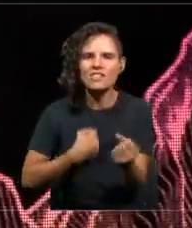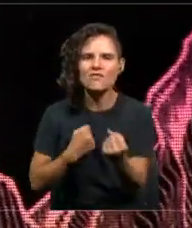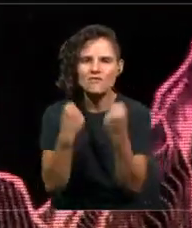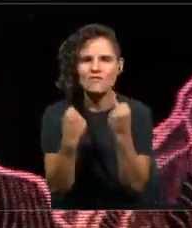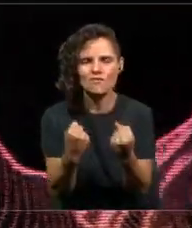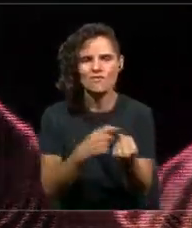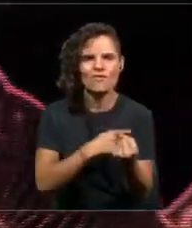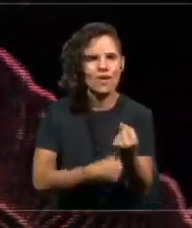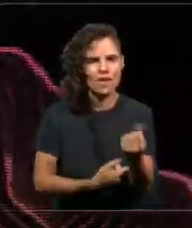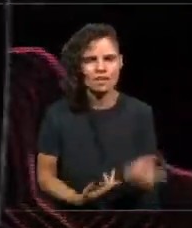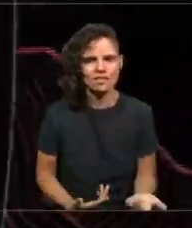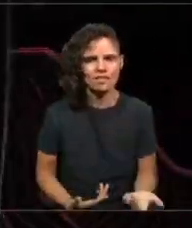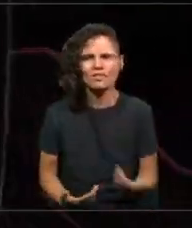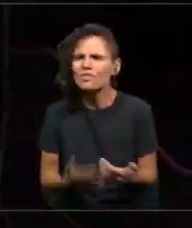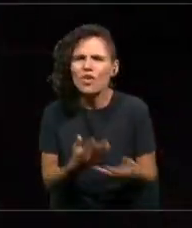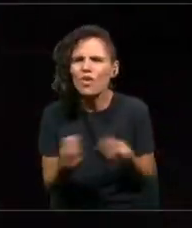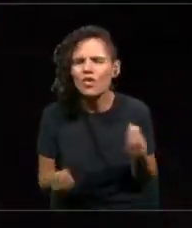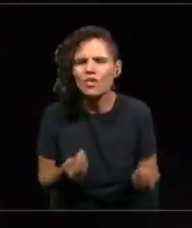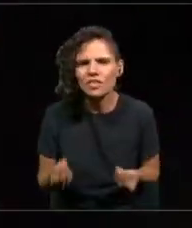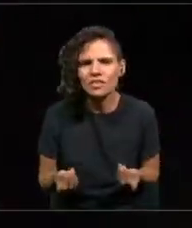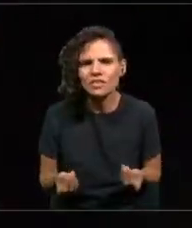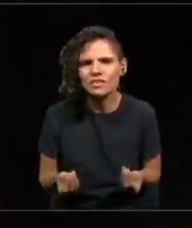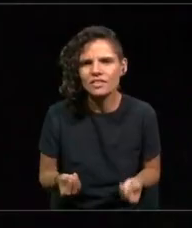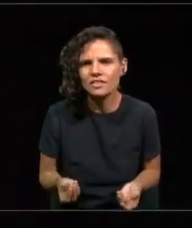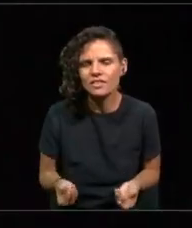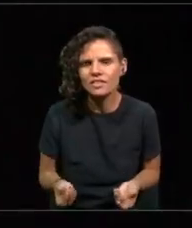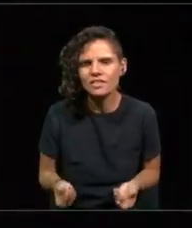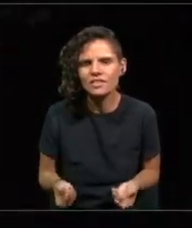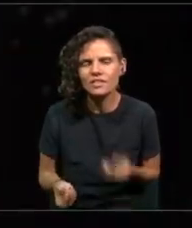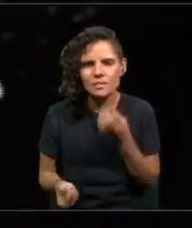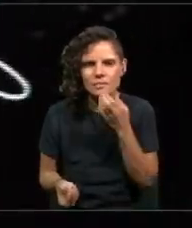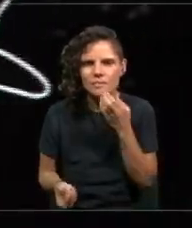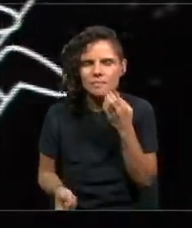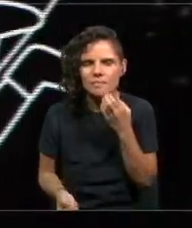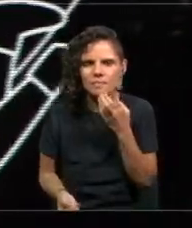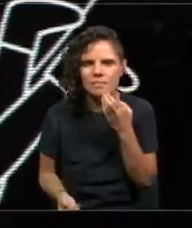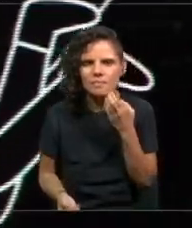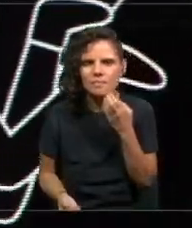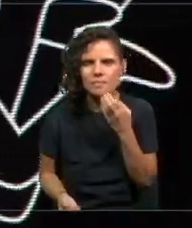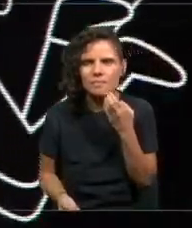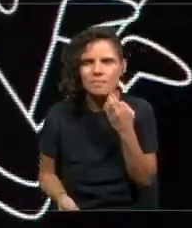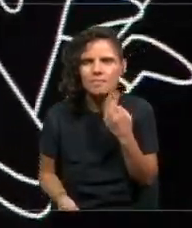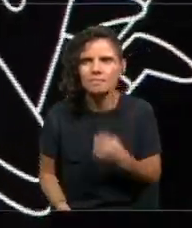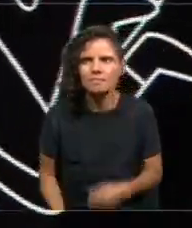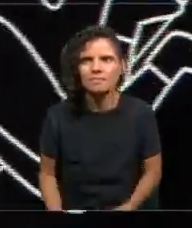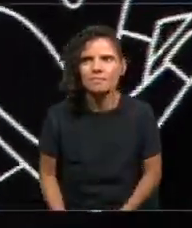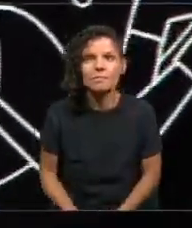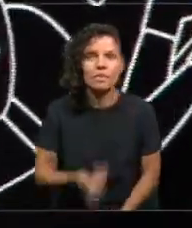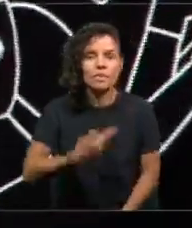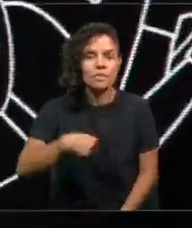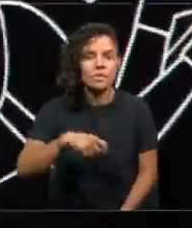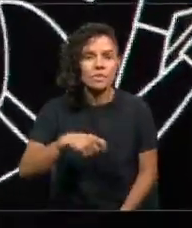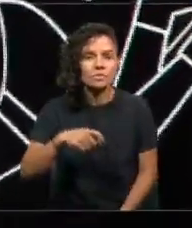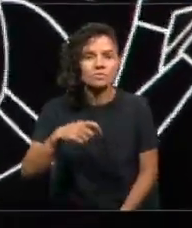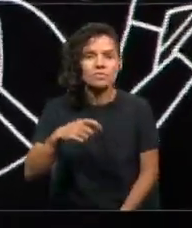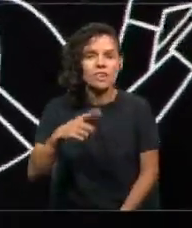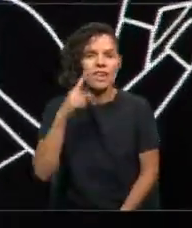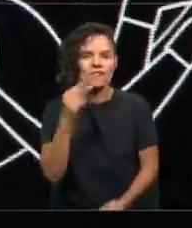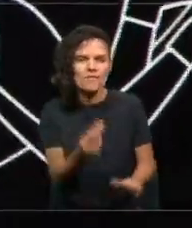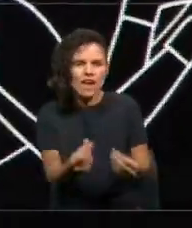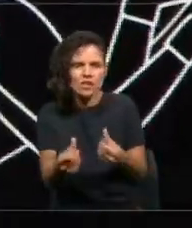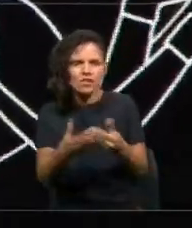Nuestra impresión, y quizás es una tesis que uno pudiera cuestionar, es que no ha estado en el valor de los sujetos,